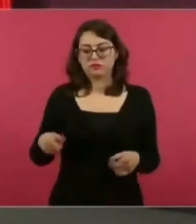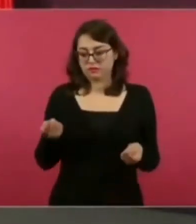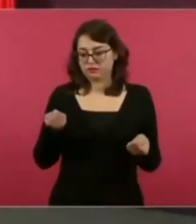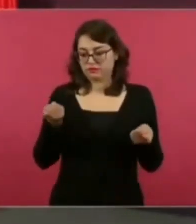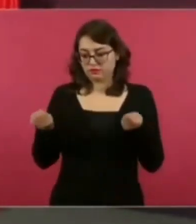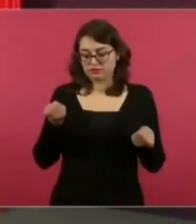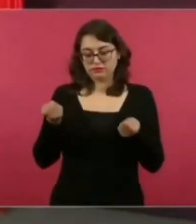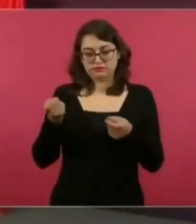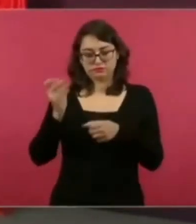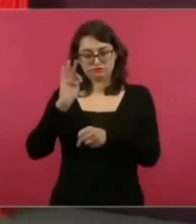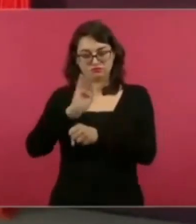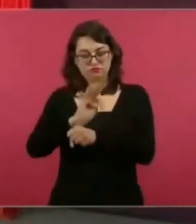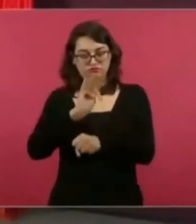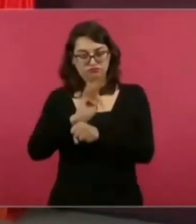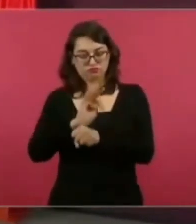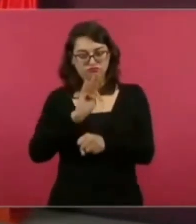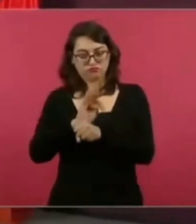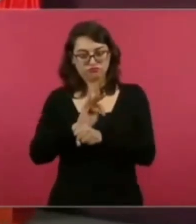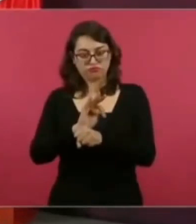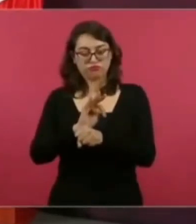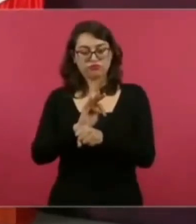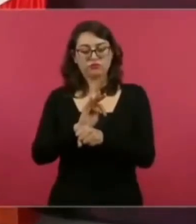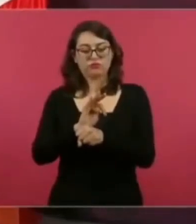en favor del pueblo y